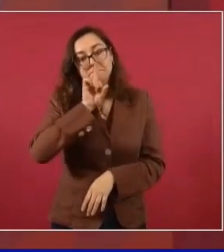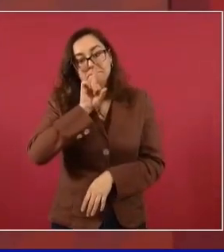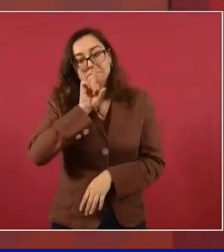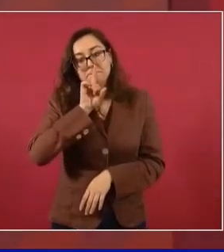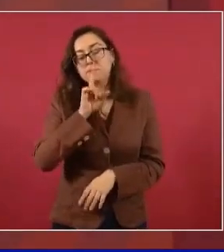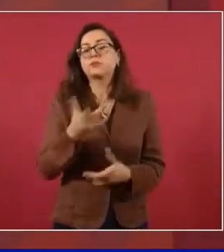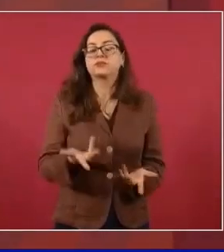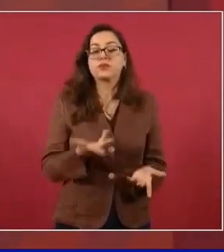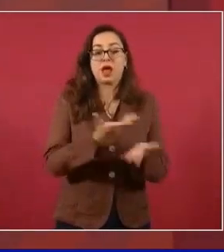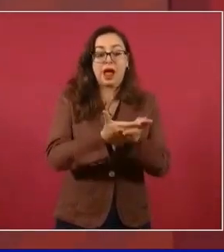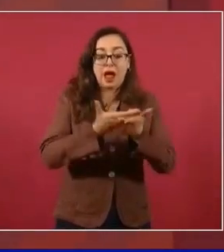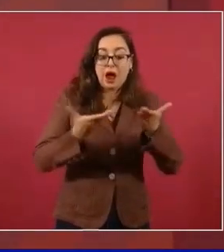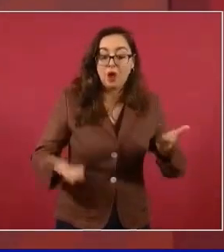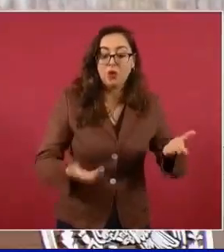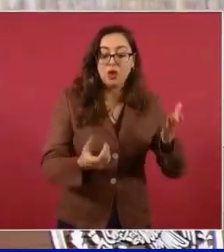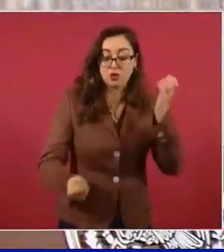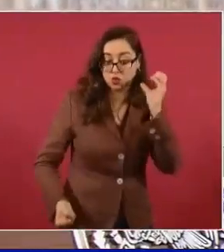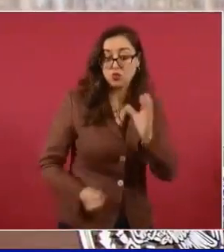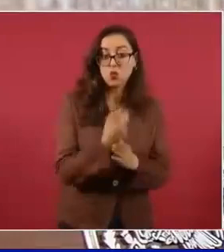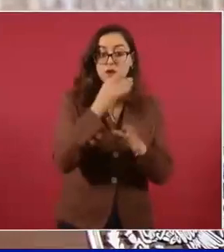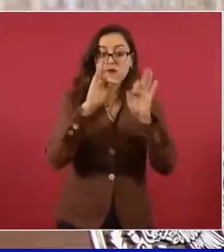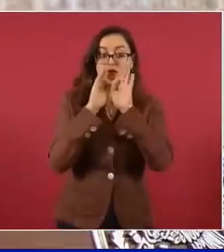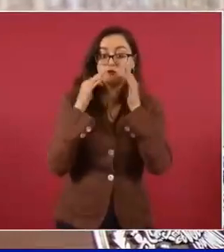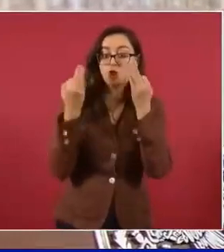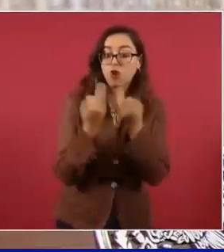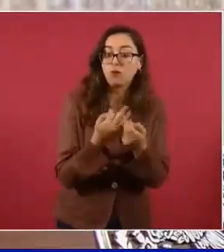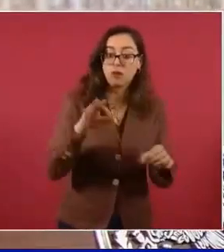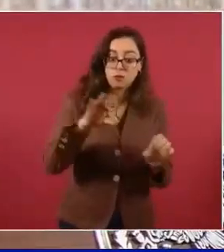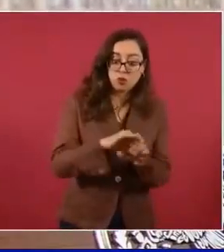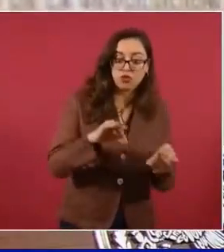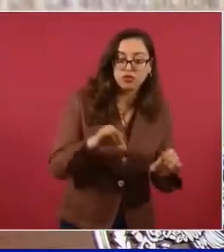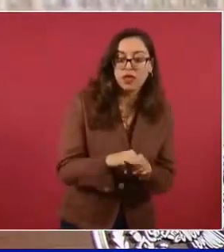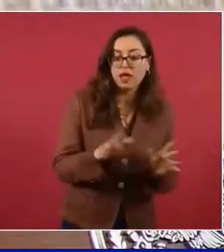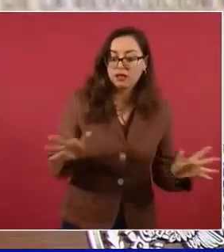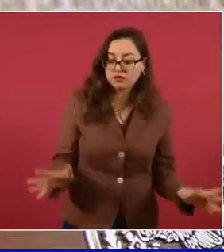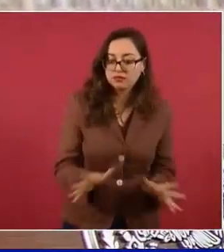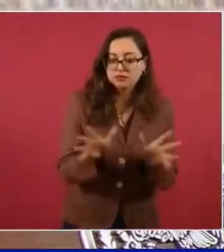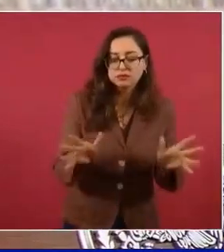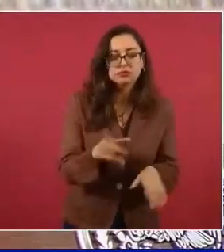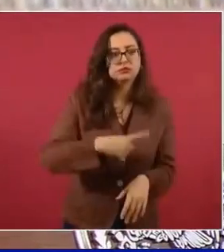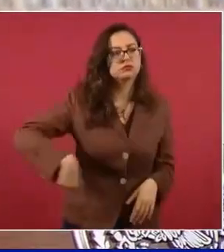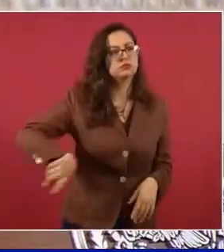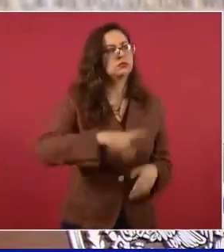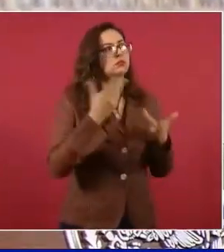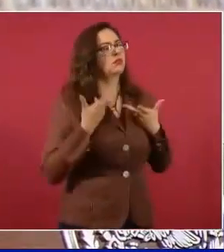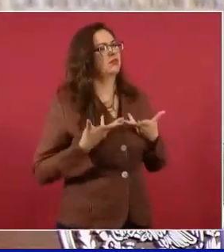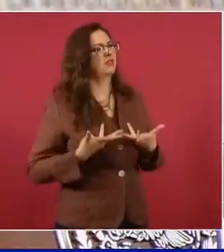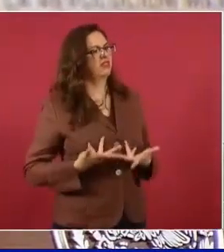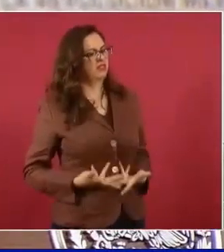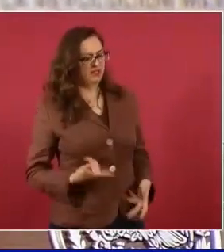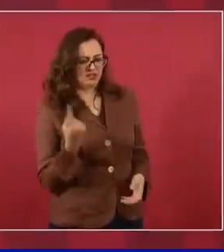pues no se puede así, de la noche a la mañana hasta… Ni lo creen,